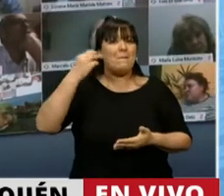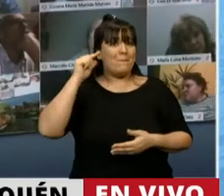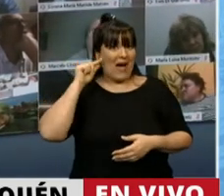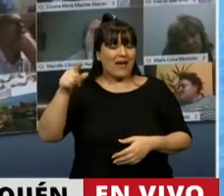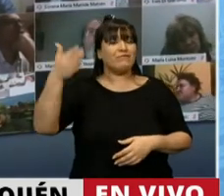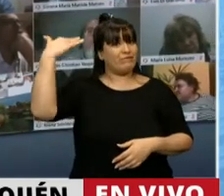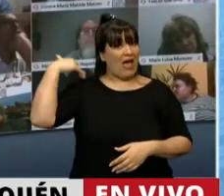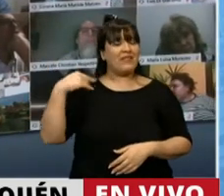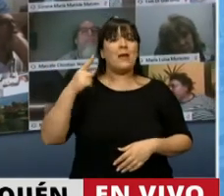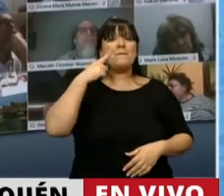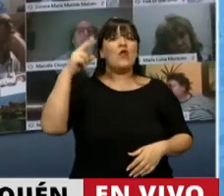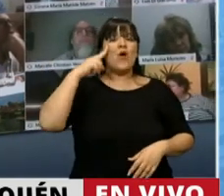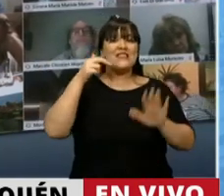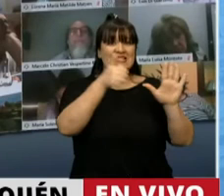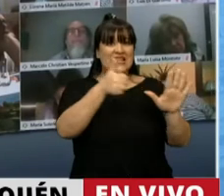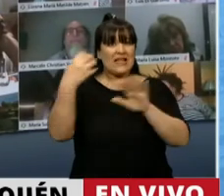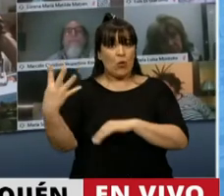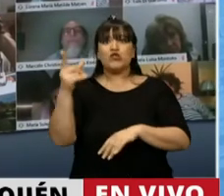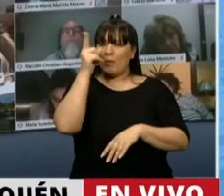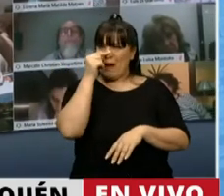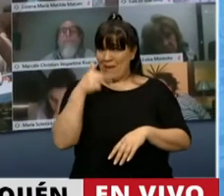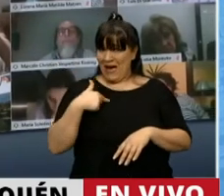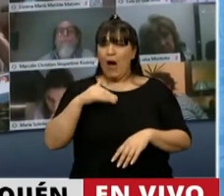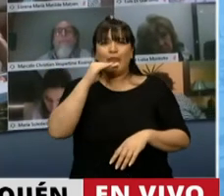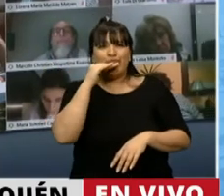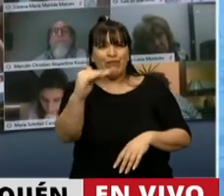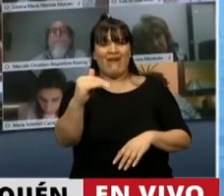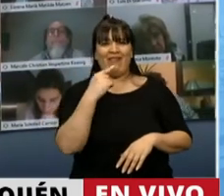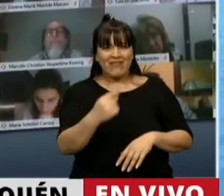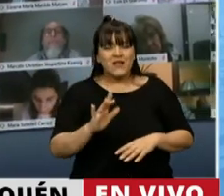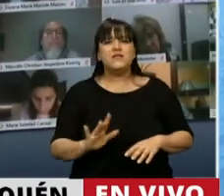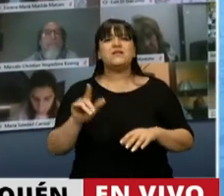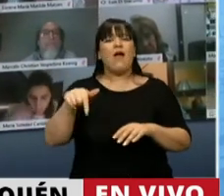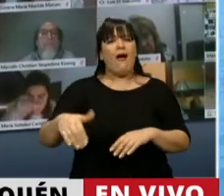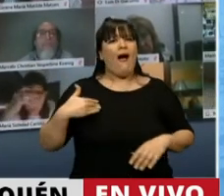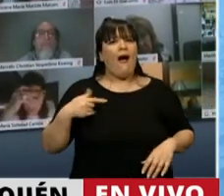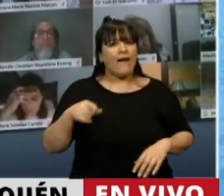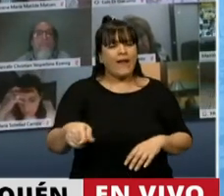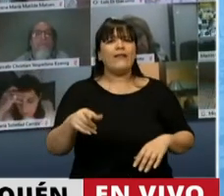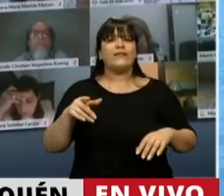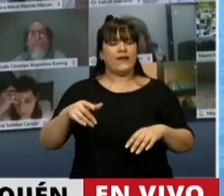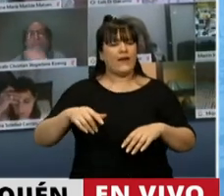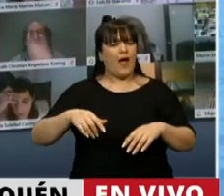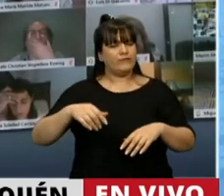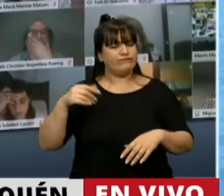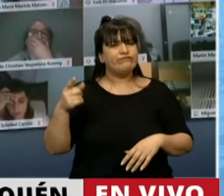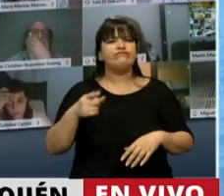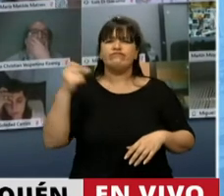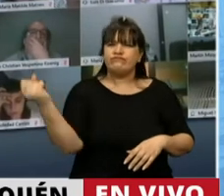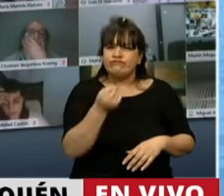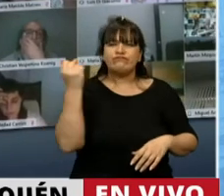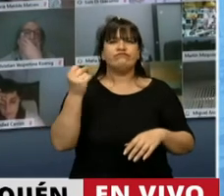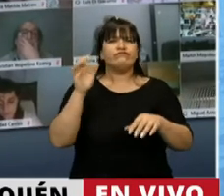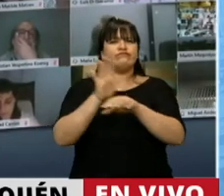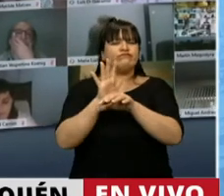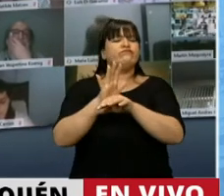en 1964, dijo No ha nacido argentino infiel a estos símbolos, liberales y